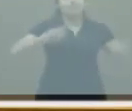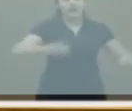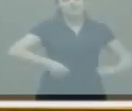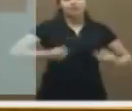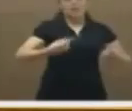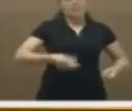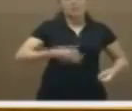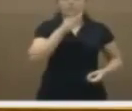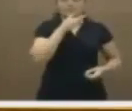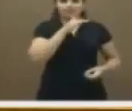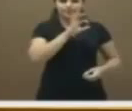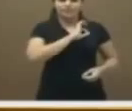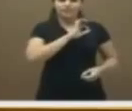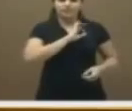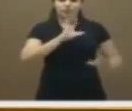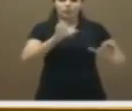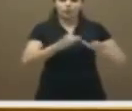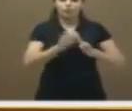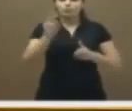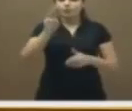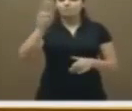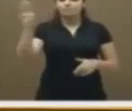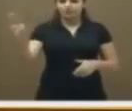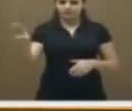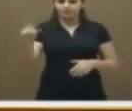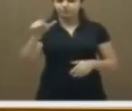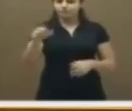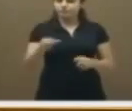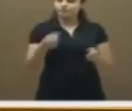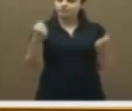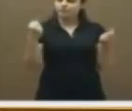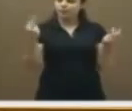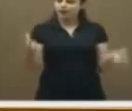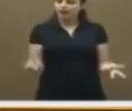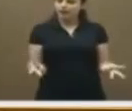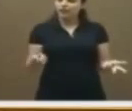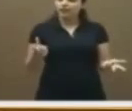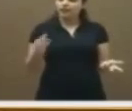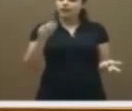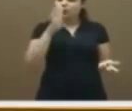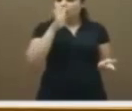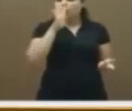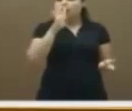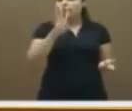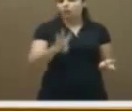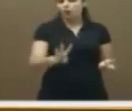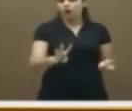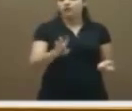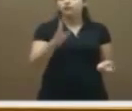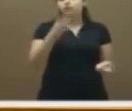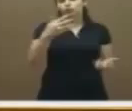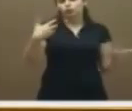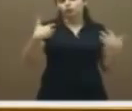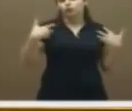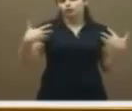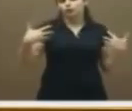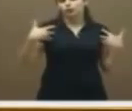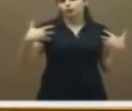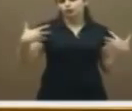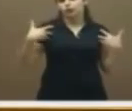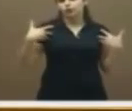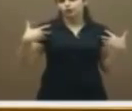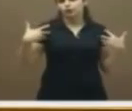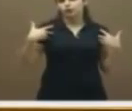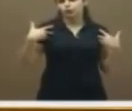señorías del Partido Popular, ¿para qué ha servido estos cuatro años de tanto sufrimiento en la gente,